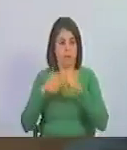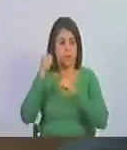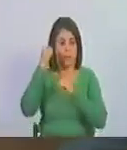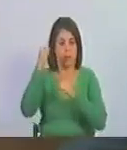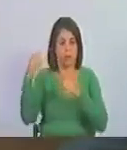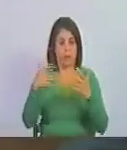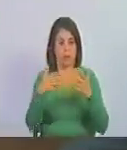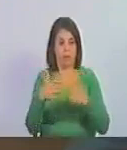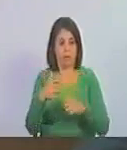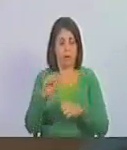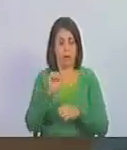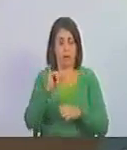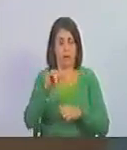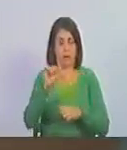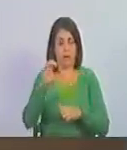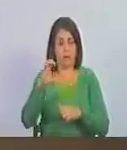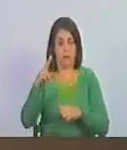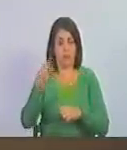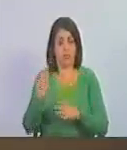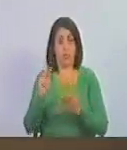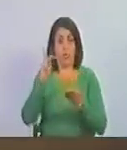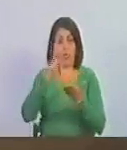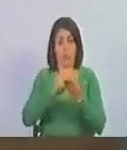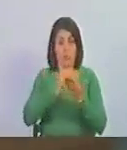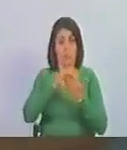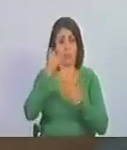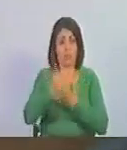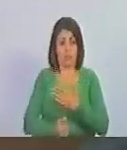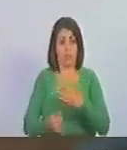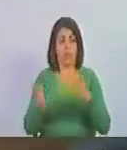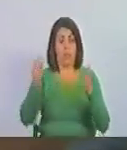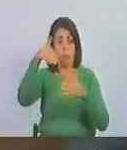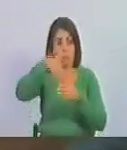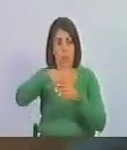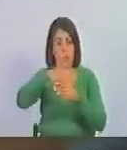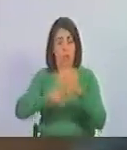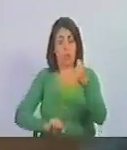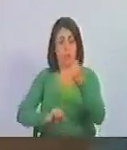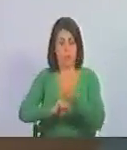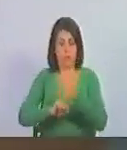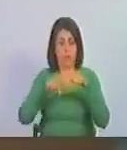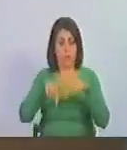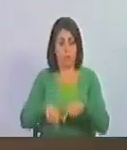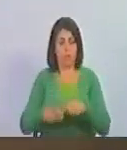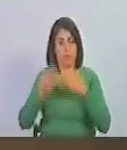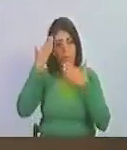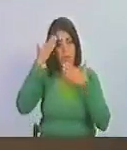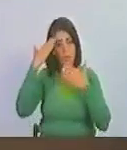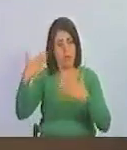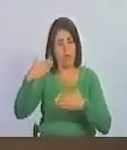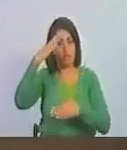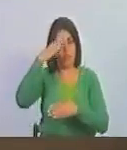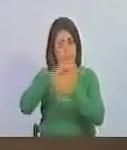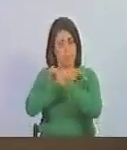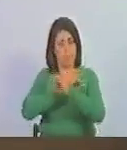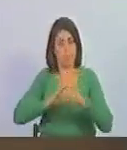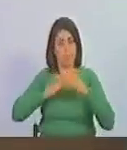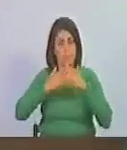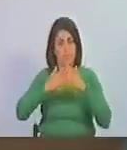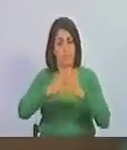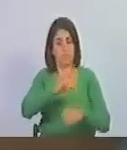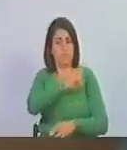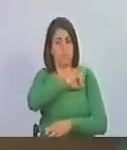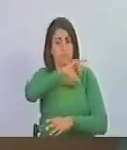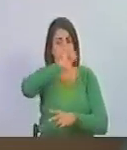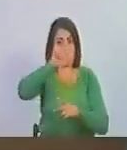batalla de Ayacu nos sumamos a este proyecto votamos de forma favorable y enviamos un saludo a los oficiales almirantes oficiales